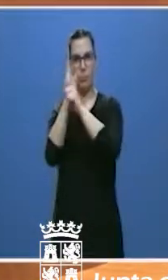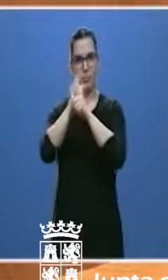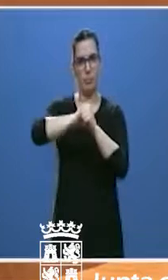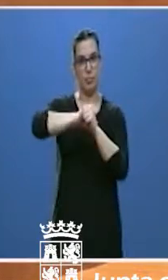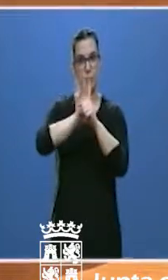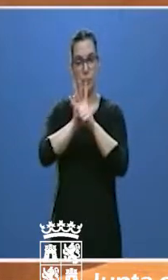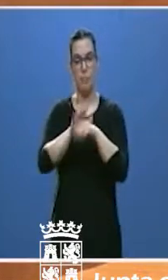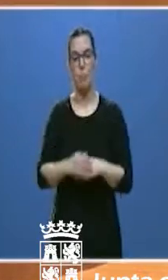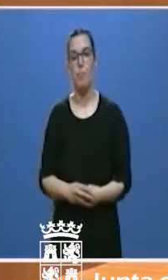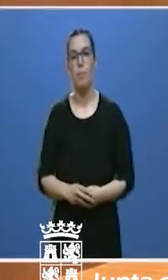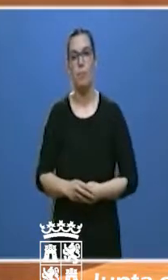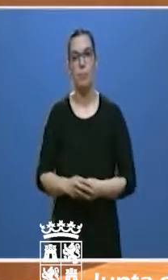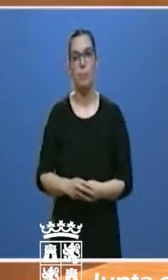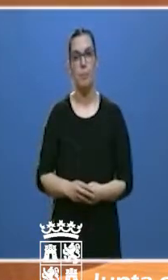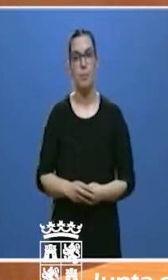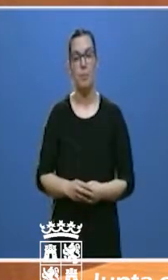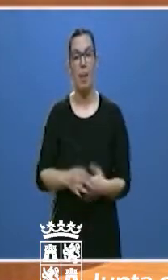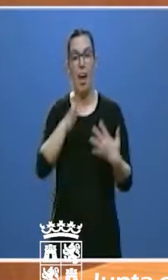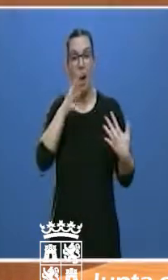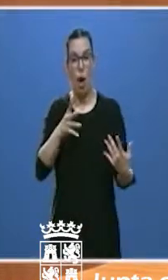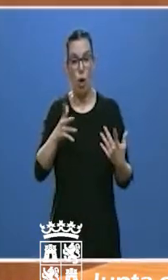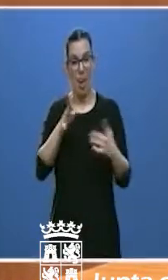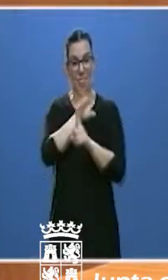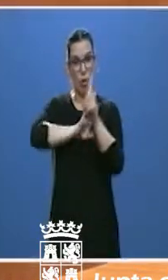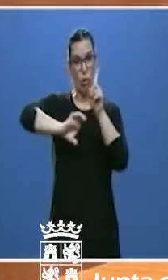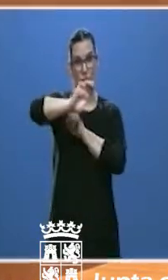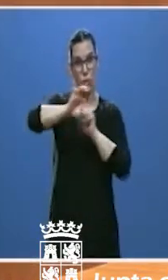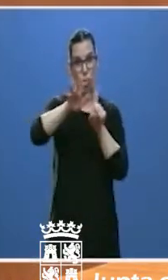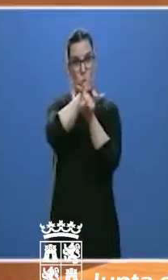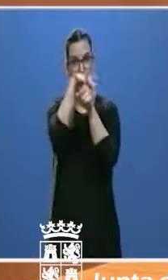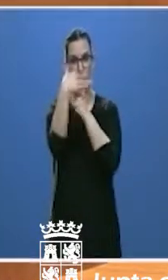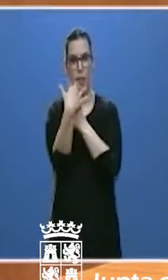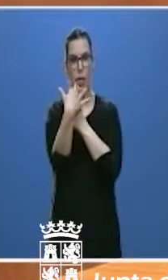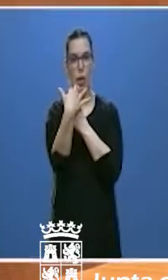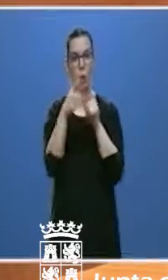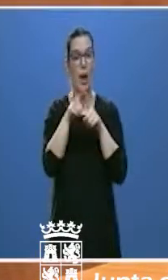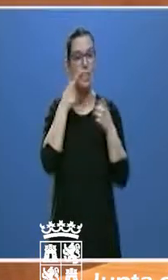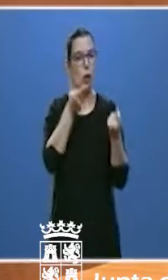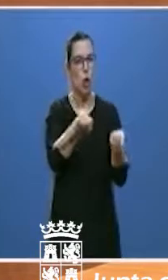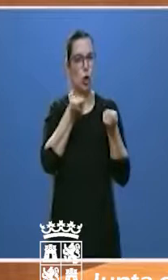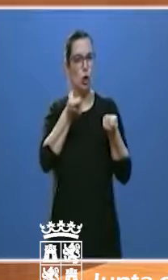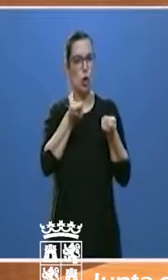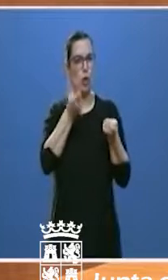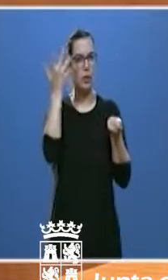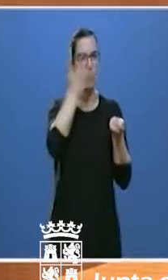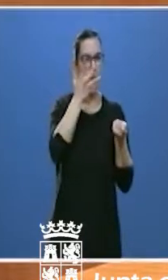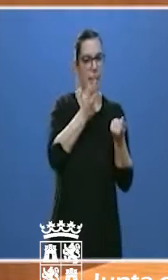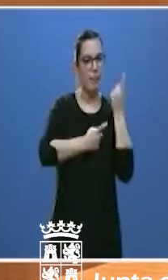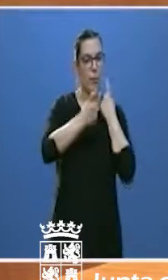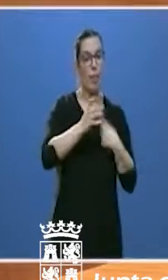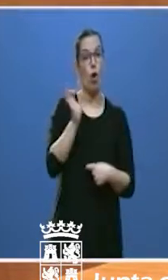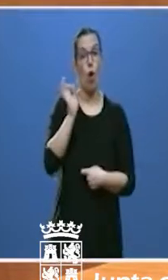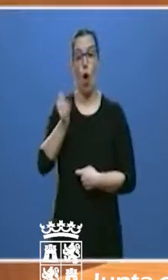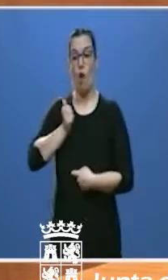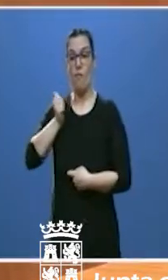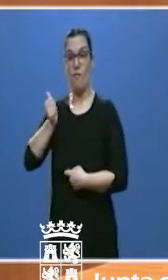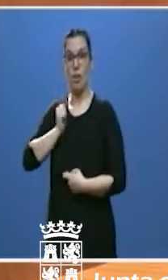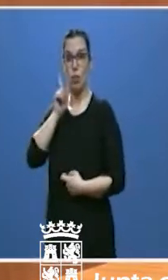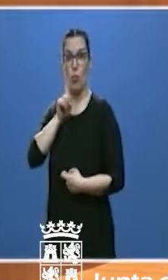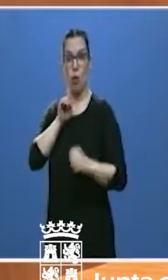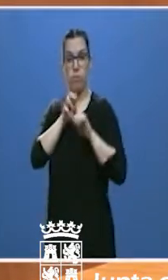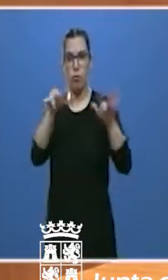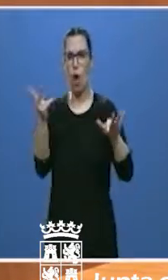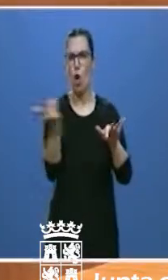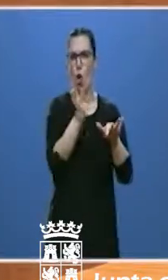contexto son tan peligrosos los bulos como un control excesivo de la información. Tenemos que conocer qué sucede